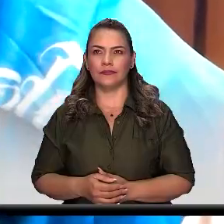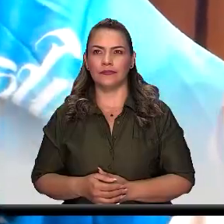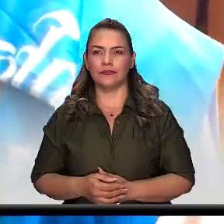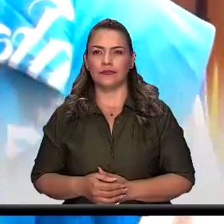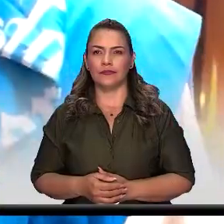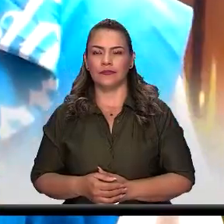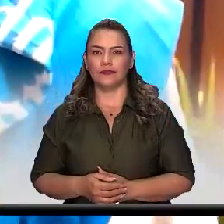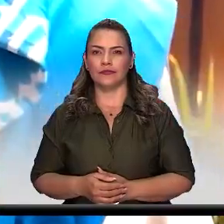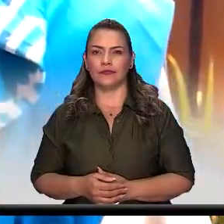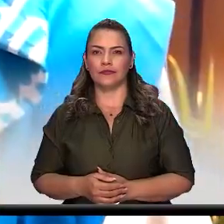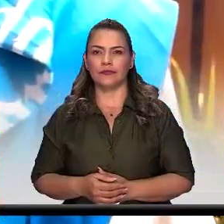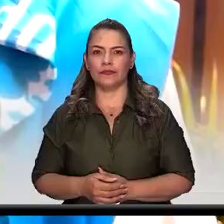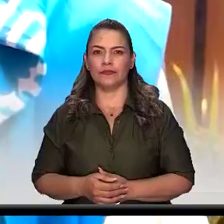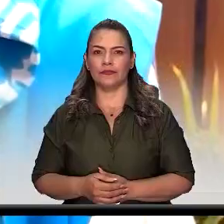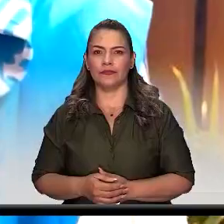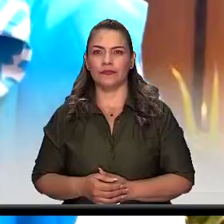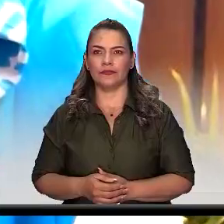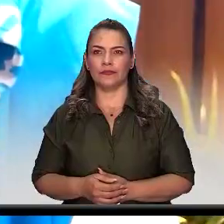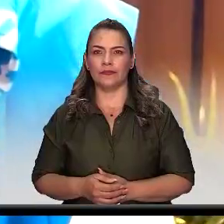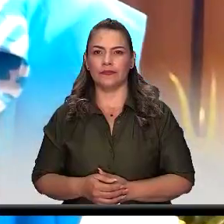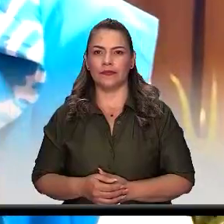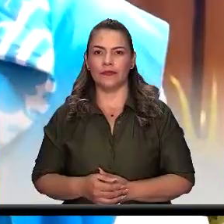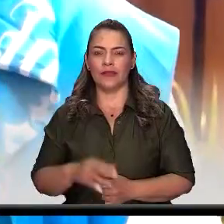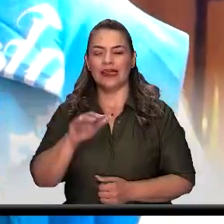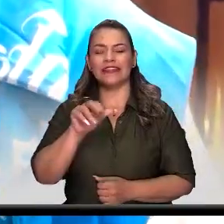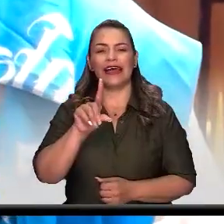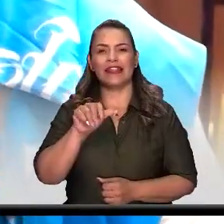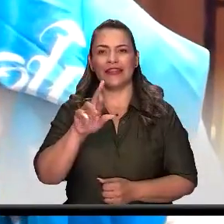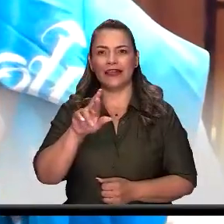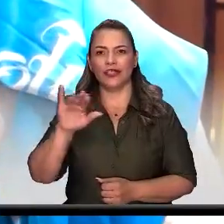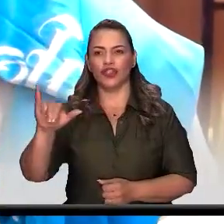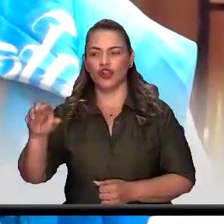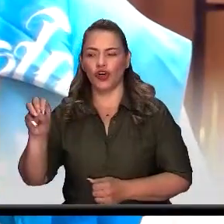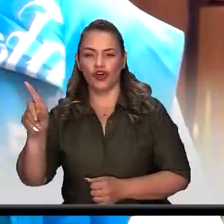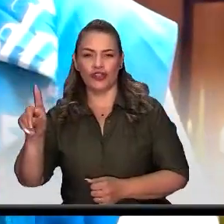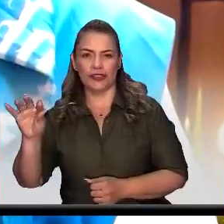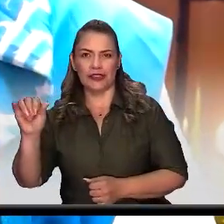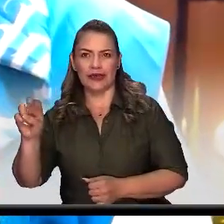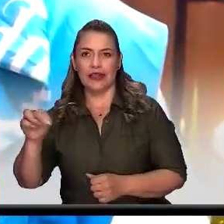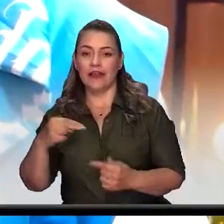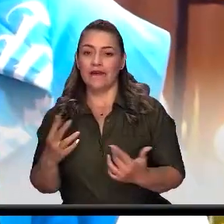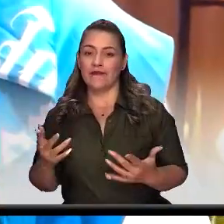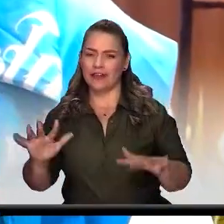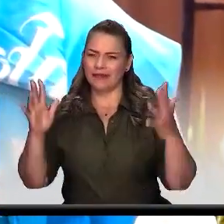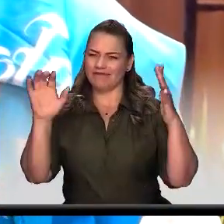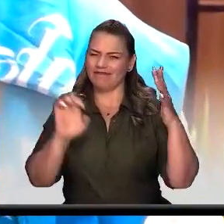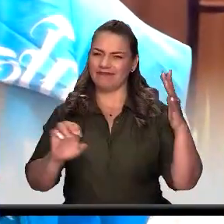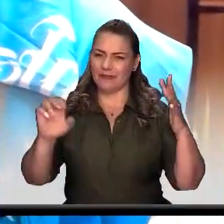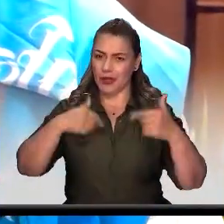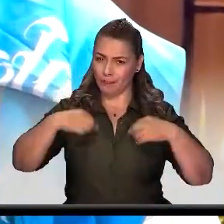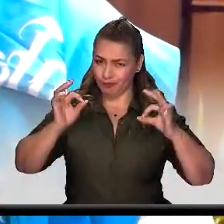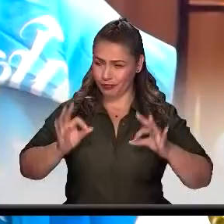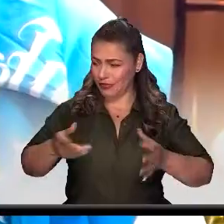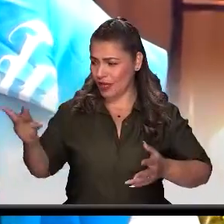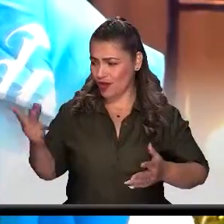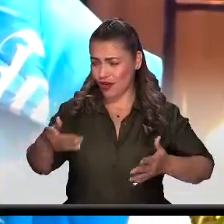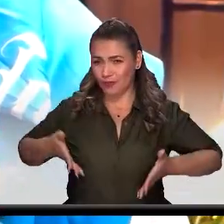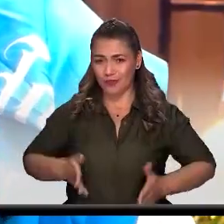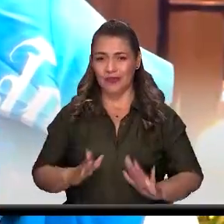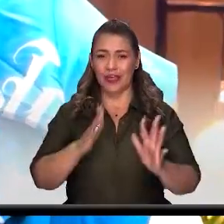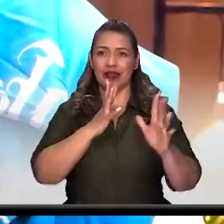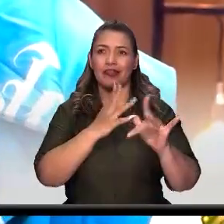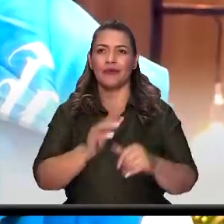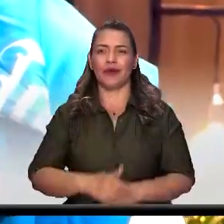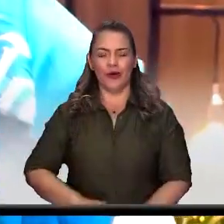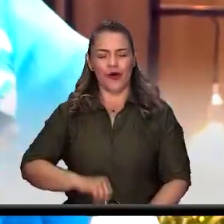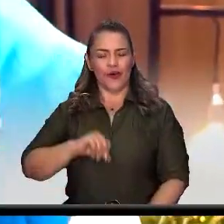Desde aquí, los talentones, Yandar y Justin, eso. Y las fiestas son una elegancia. Somos de aquí, Itagüí, y como en casa. Orgullosamente de